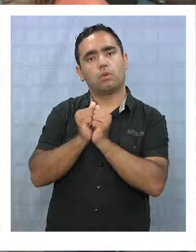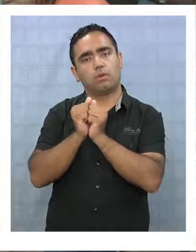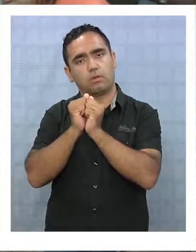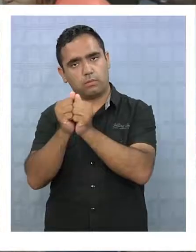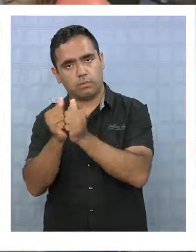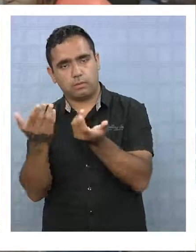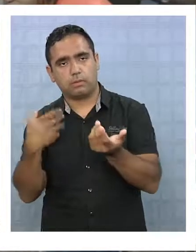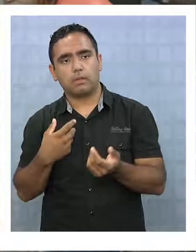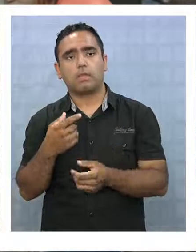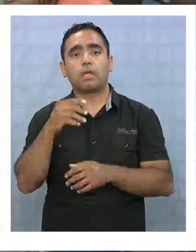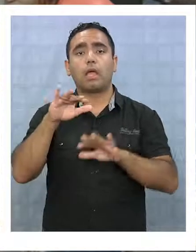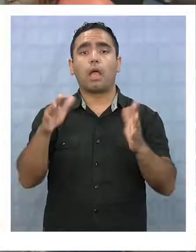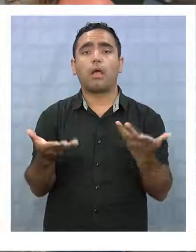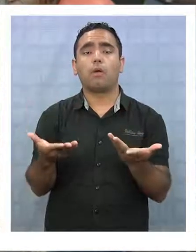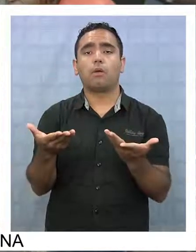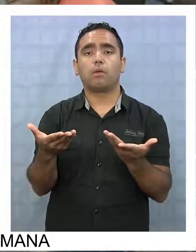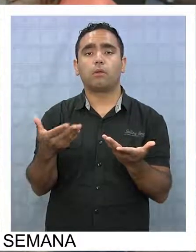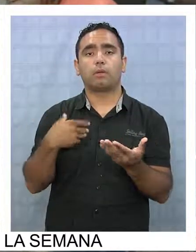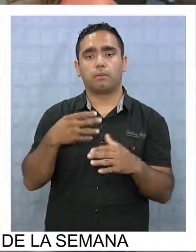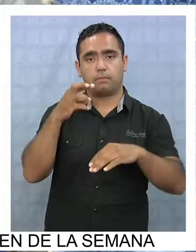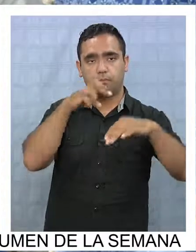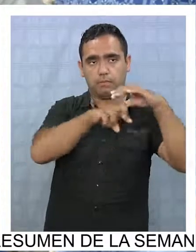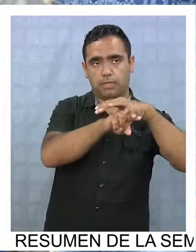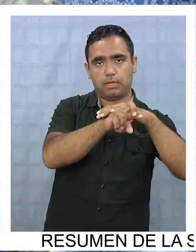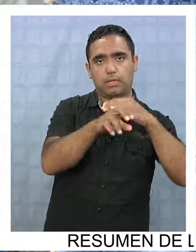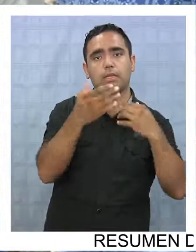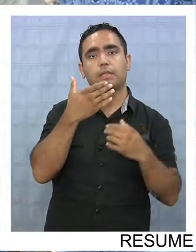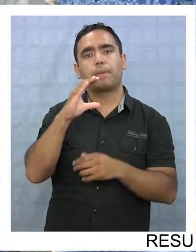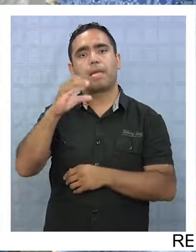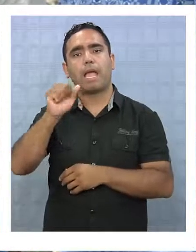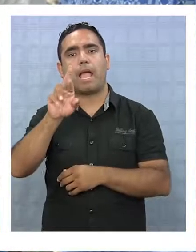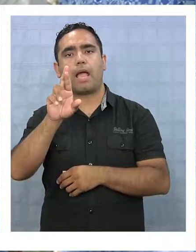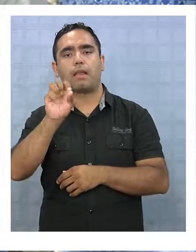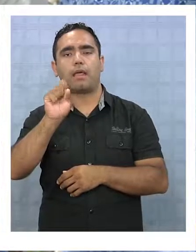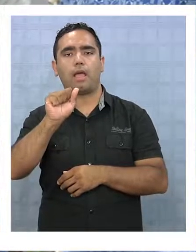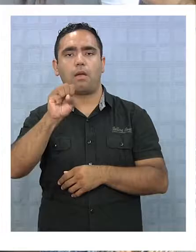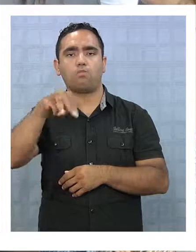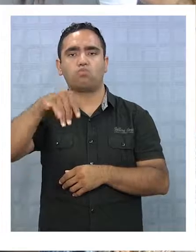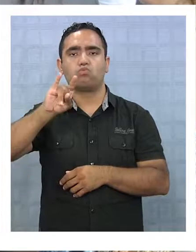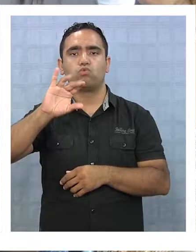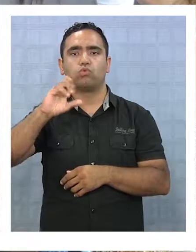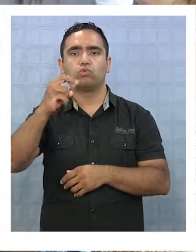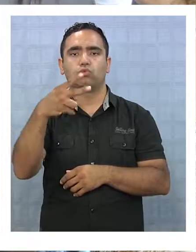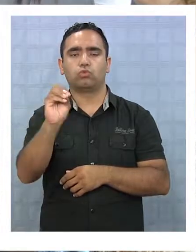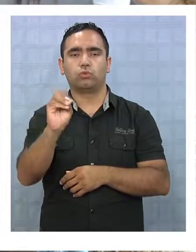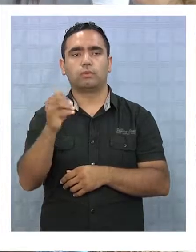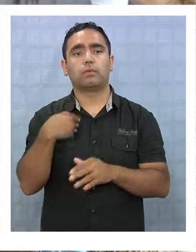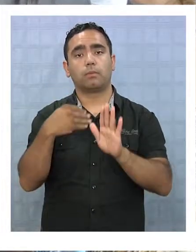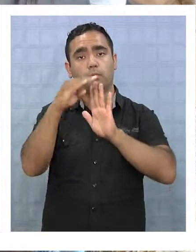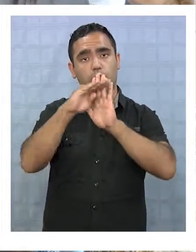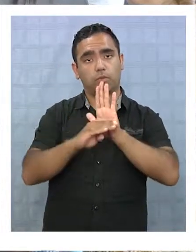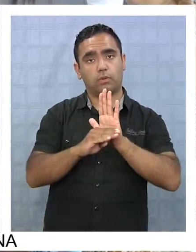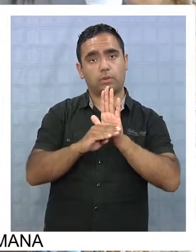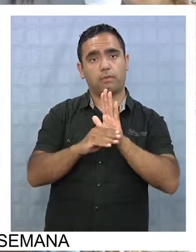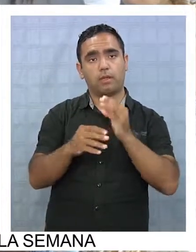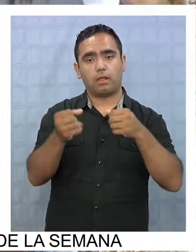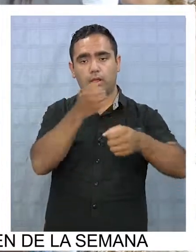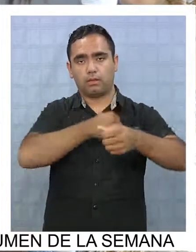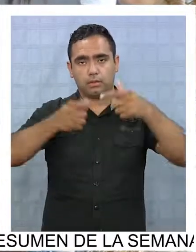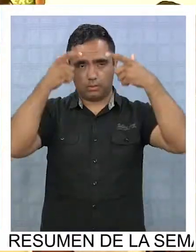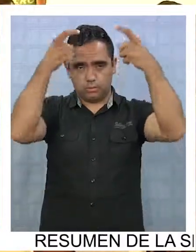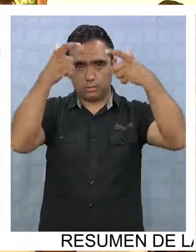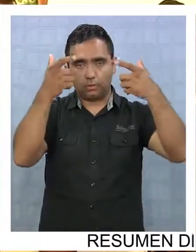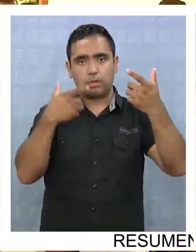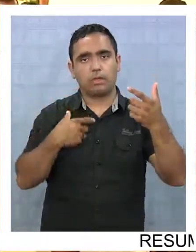y nos tocó esta vez trabajar con Pica y con la comunidad de Caramucho. Entonces nuestro programa se llama El Arte Culinario de la